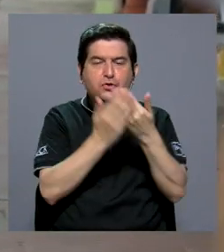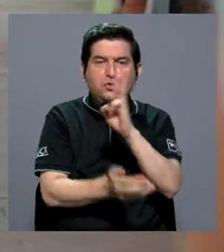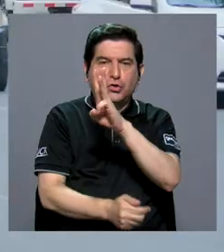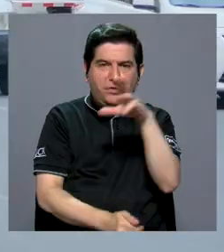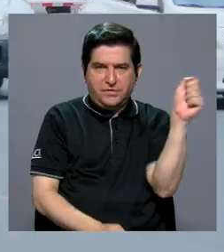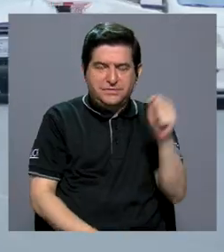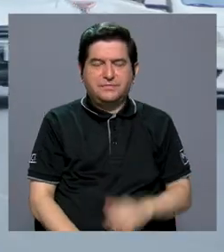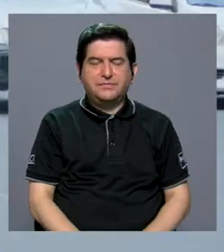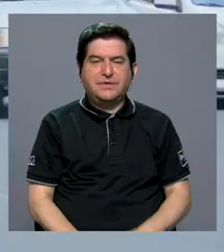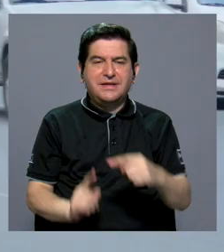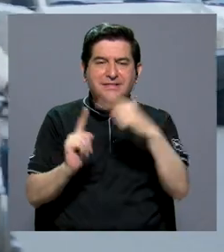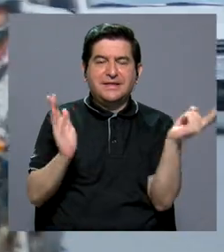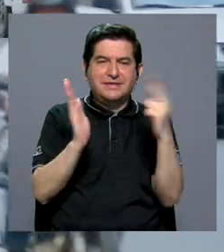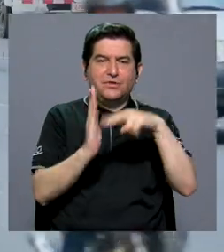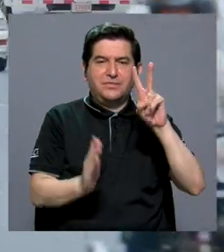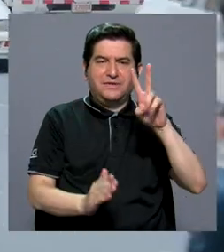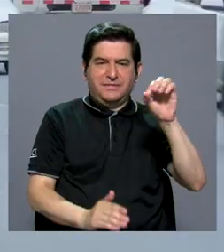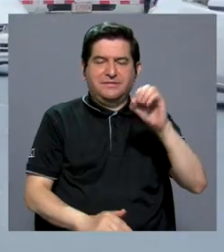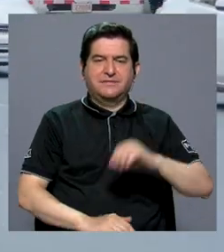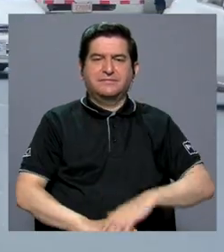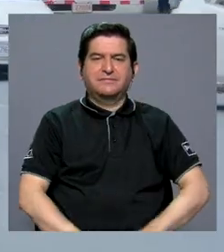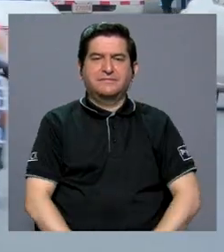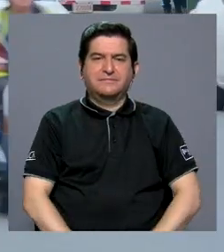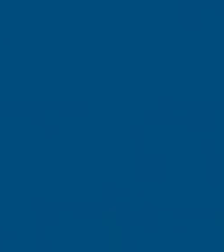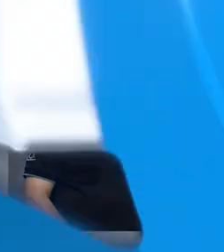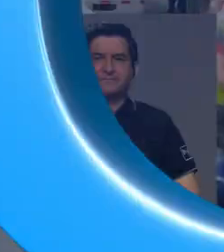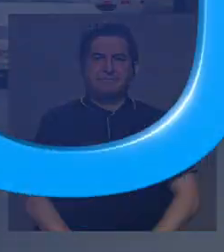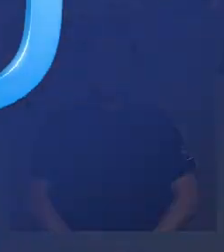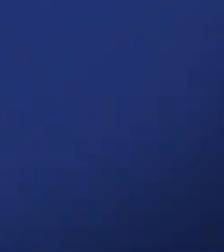en todos los semestres desde el 2020.